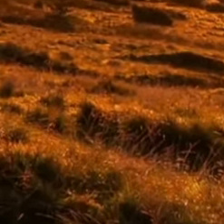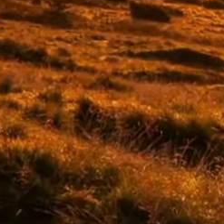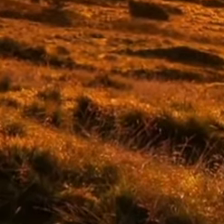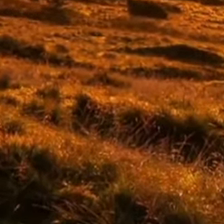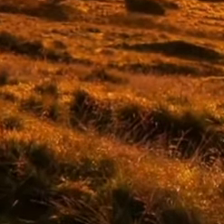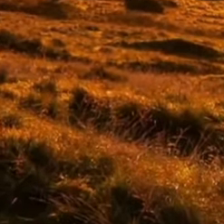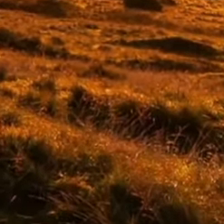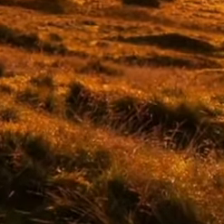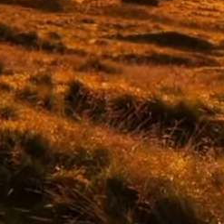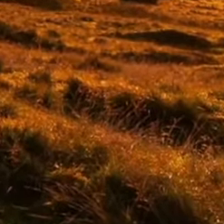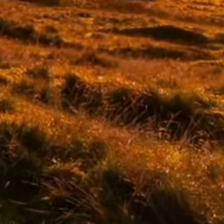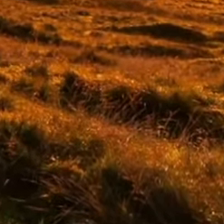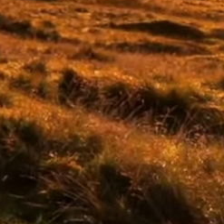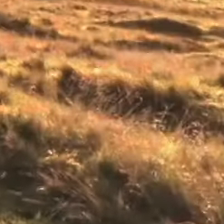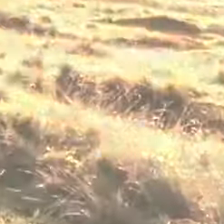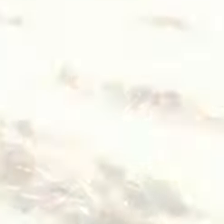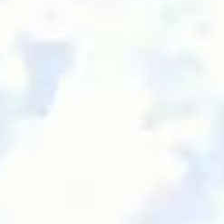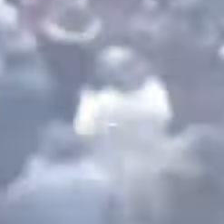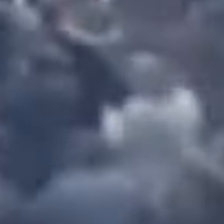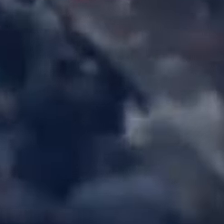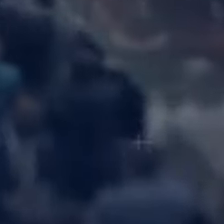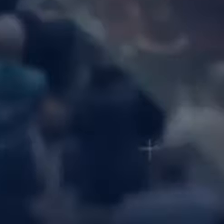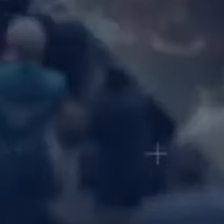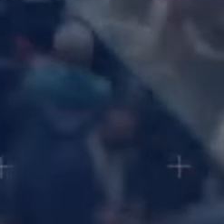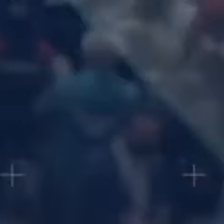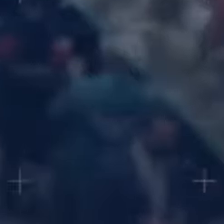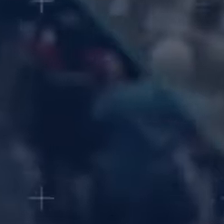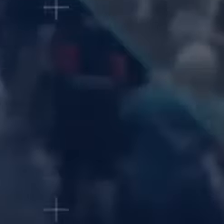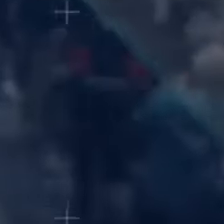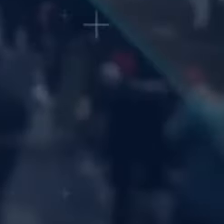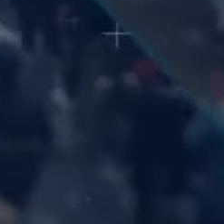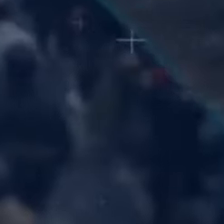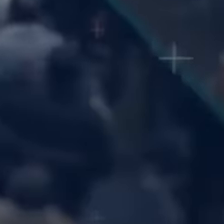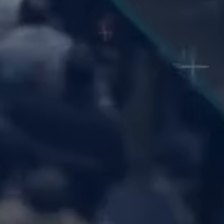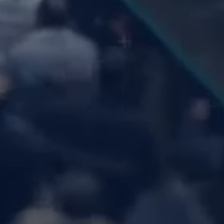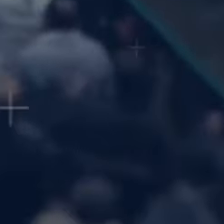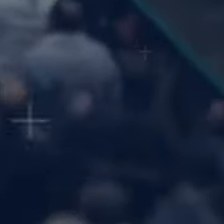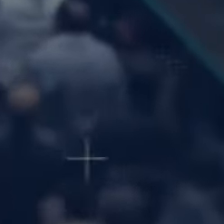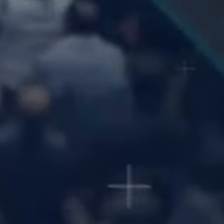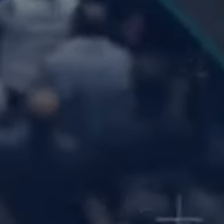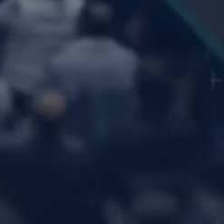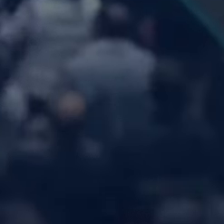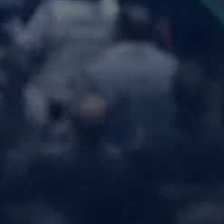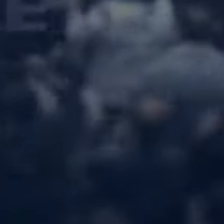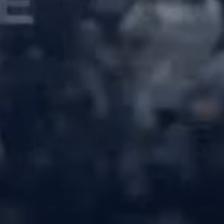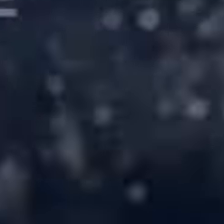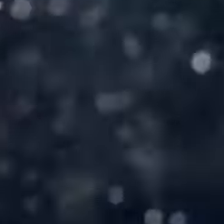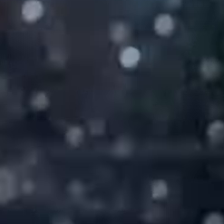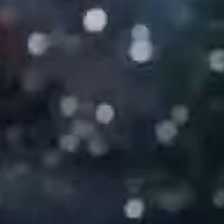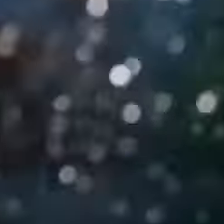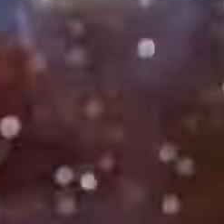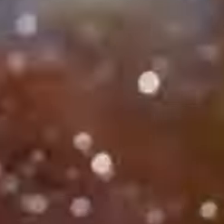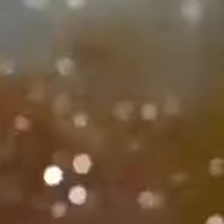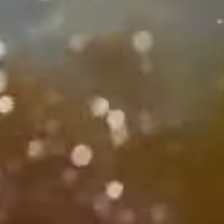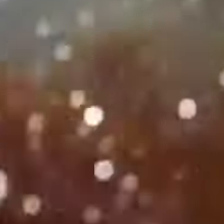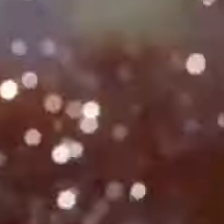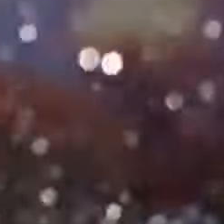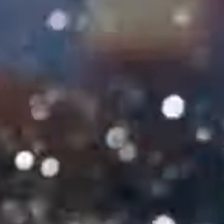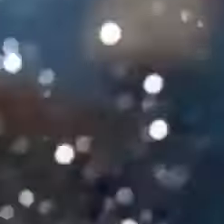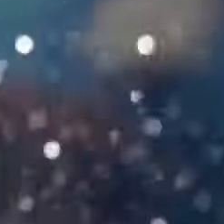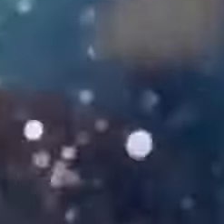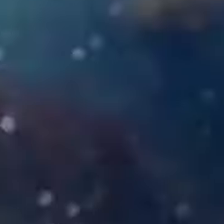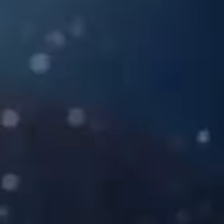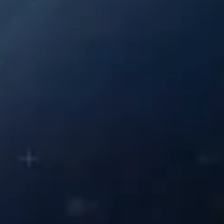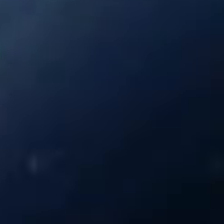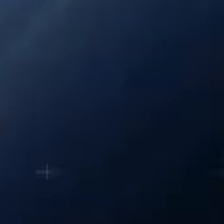6 Rema TV y Ebenecer Producciones presentó La Biblia Palabra Infalible